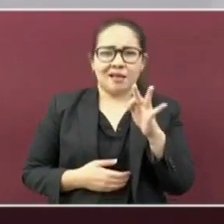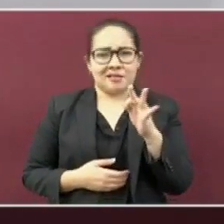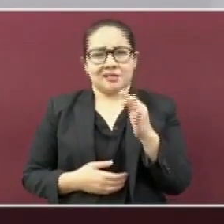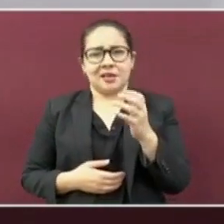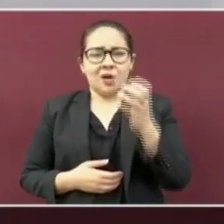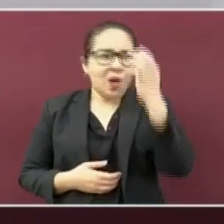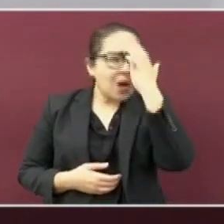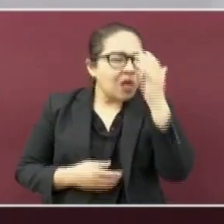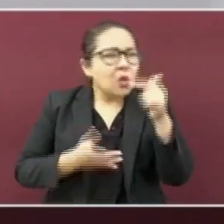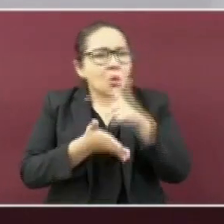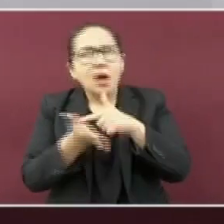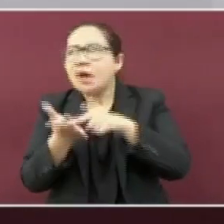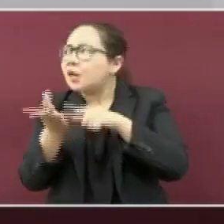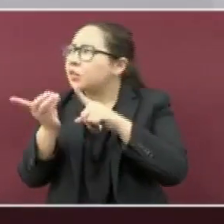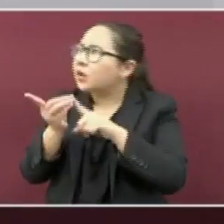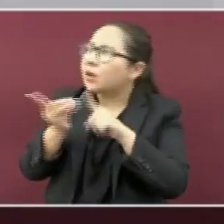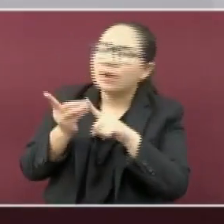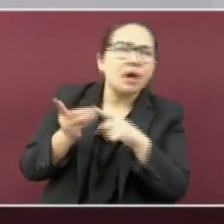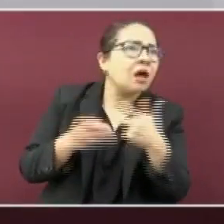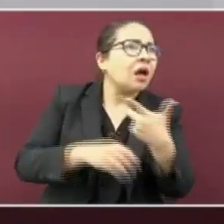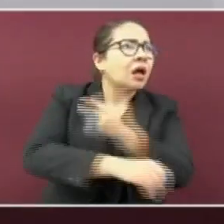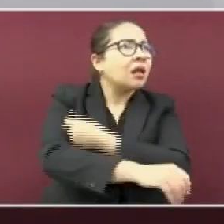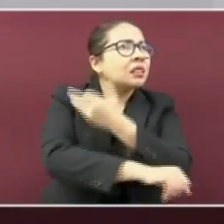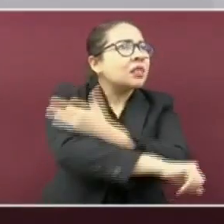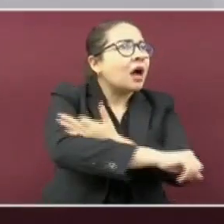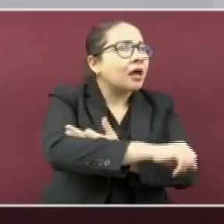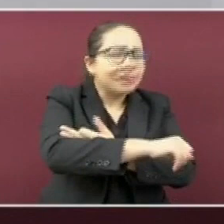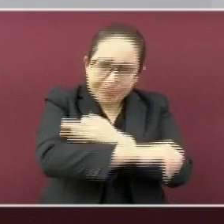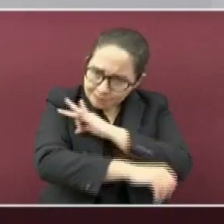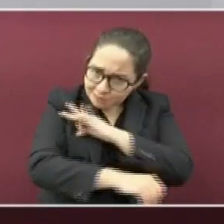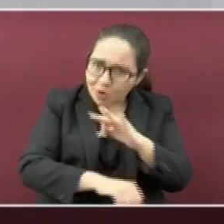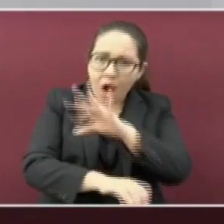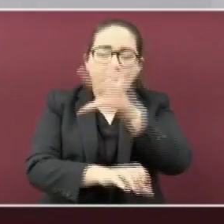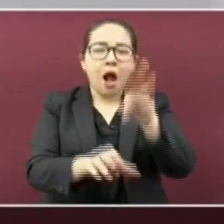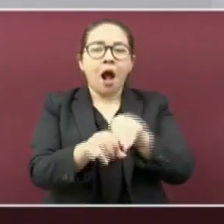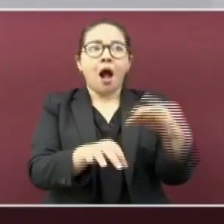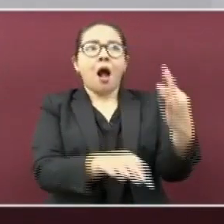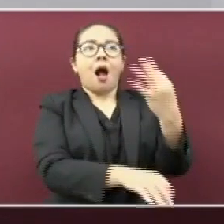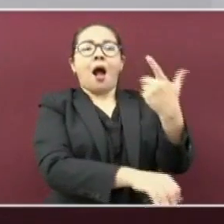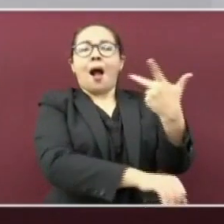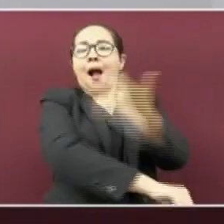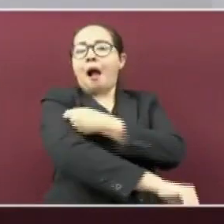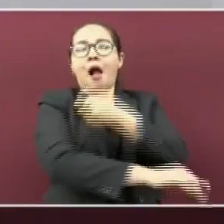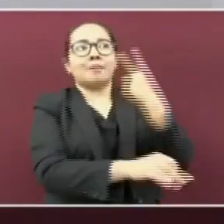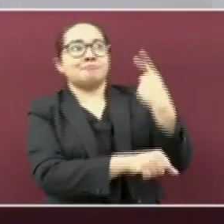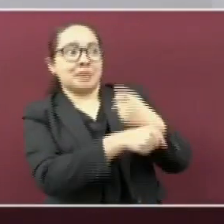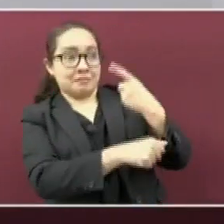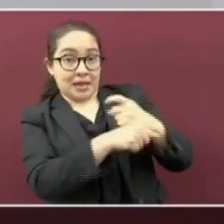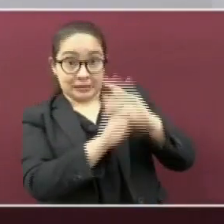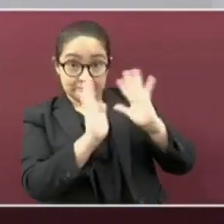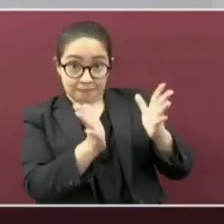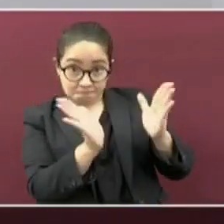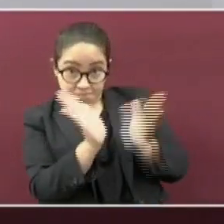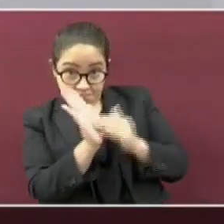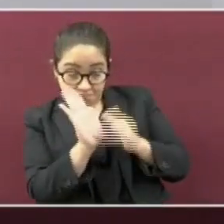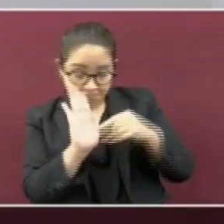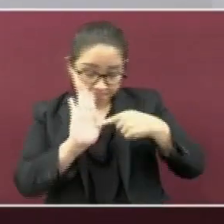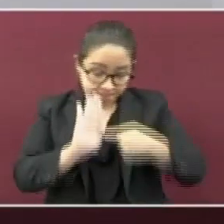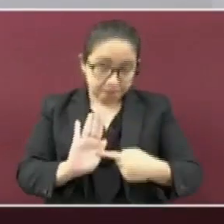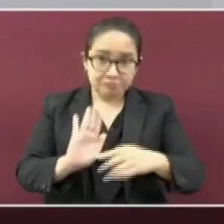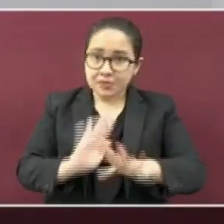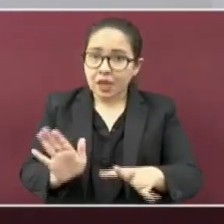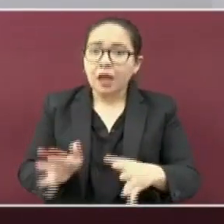vacunación para rezagados y completen su esquema primario. Con la vacuna que esté